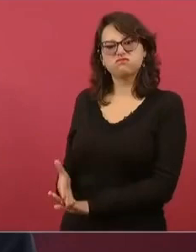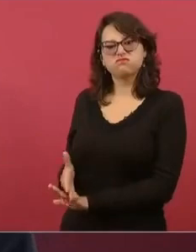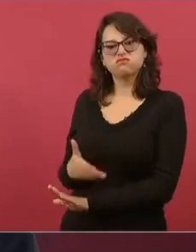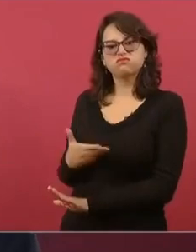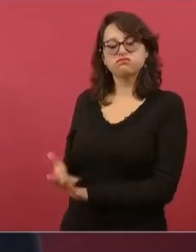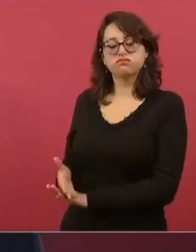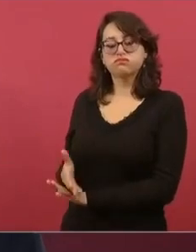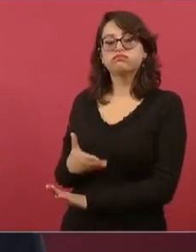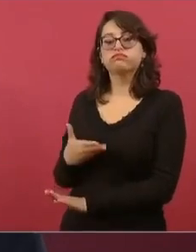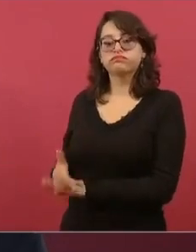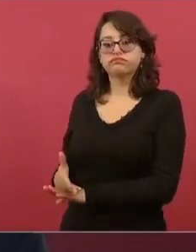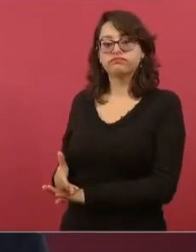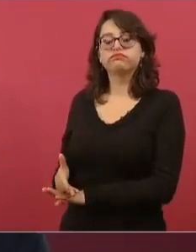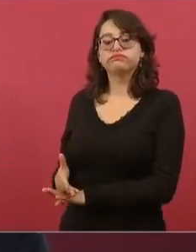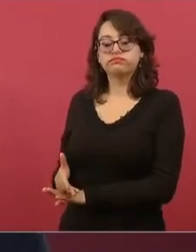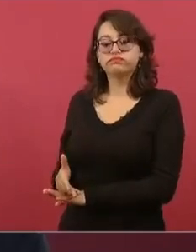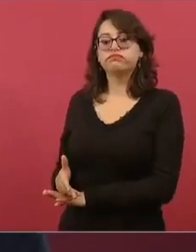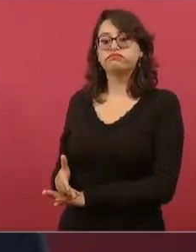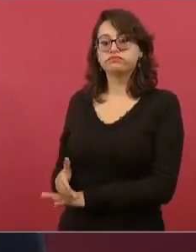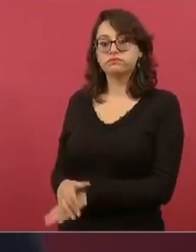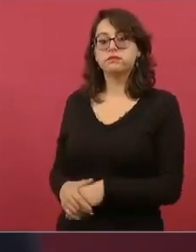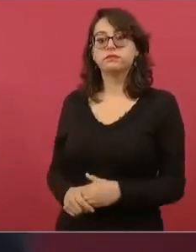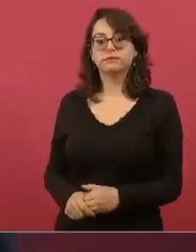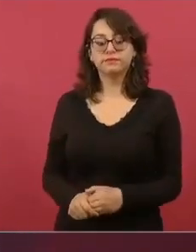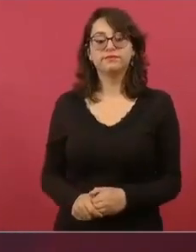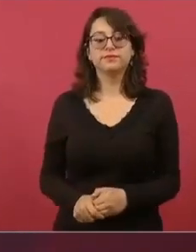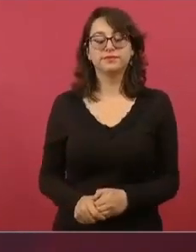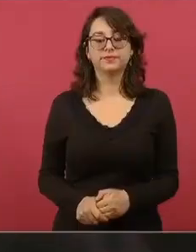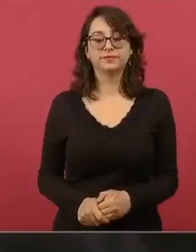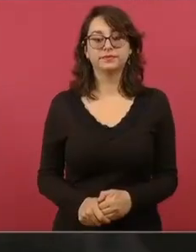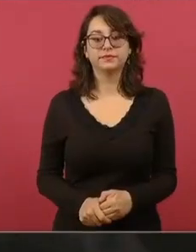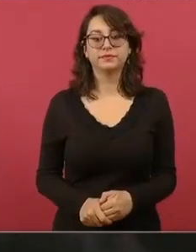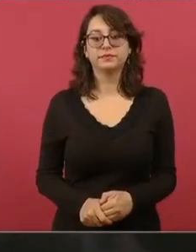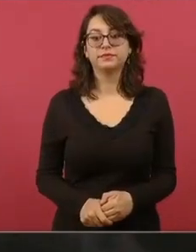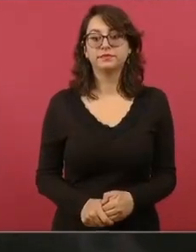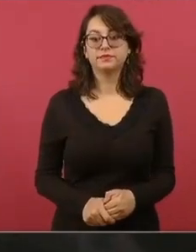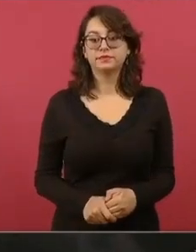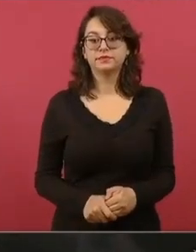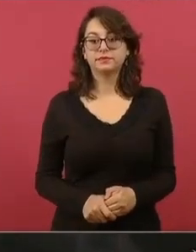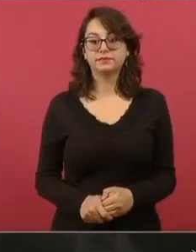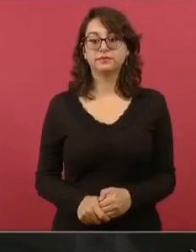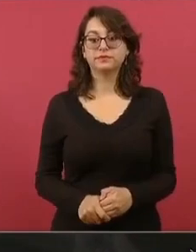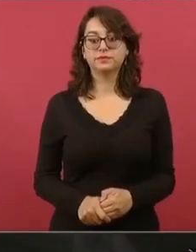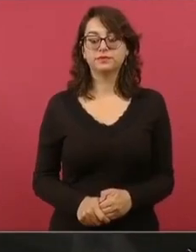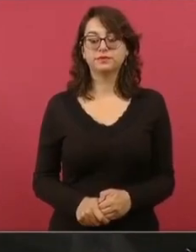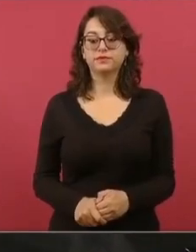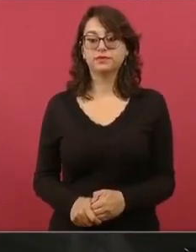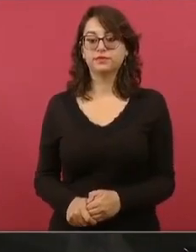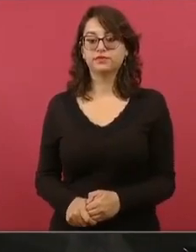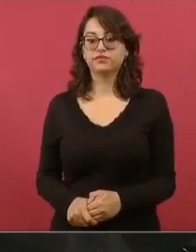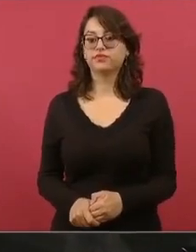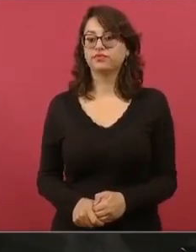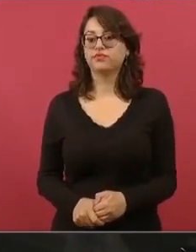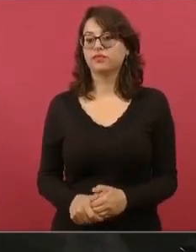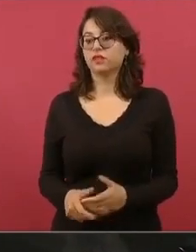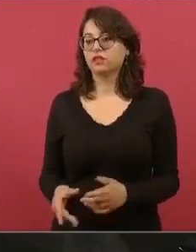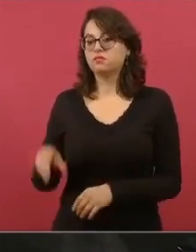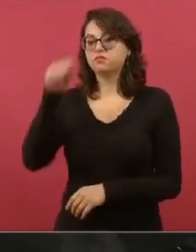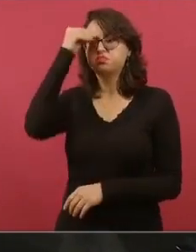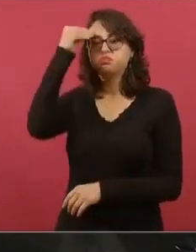los acusan de no ser objetivos,